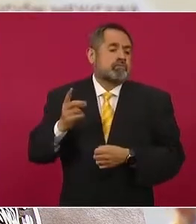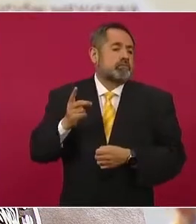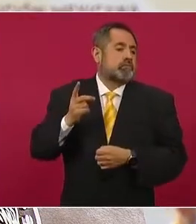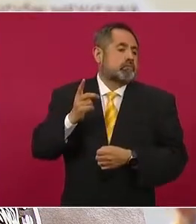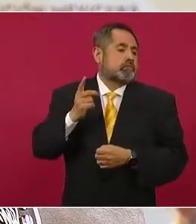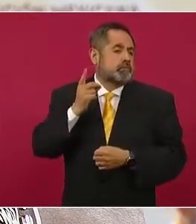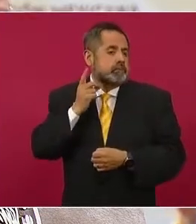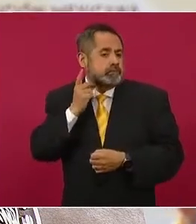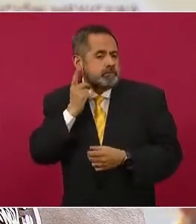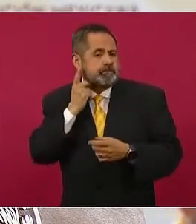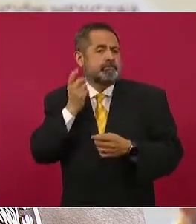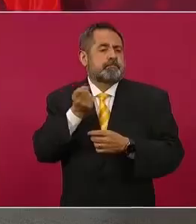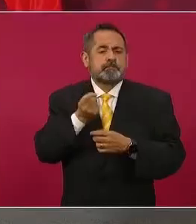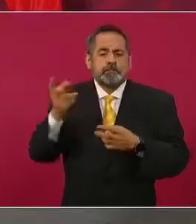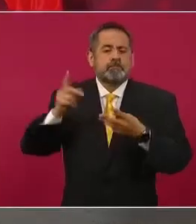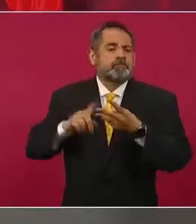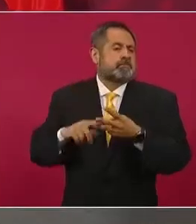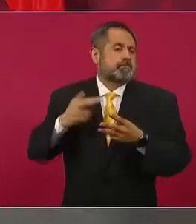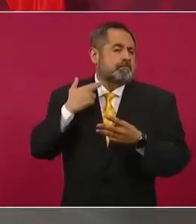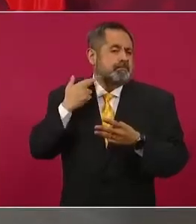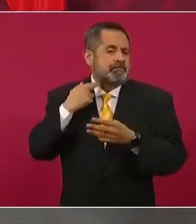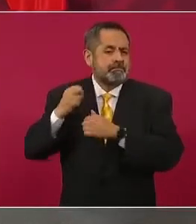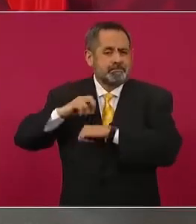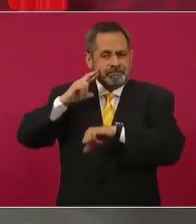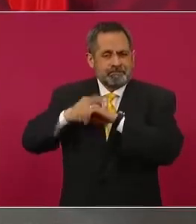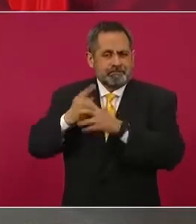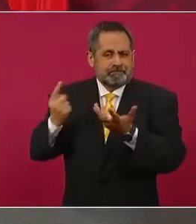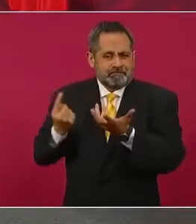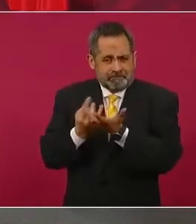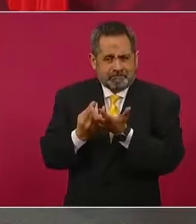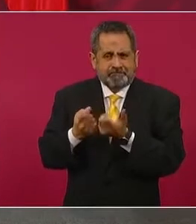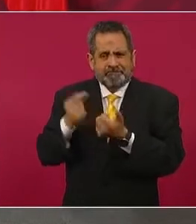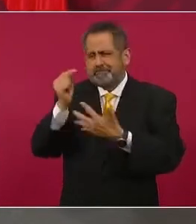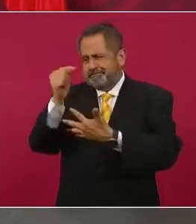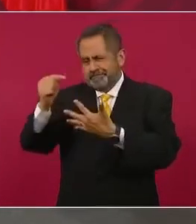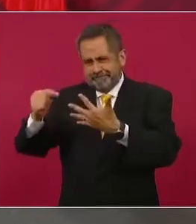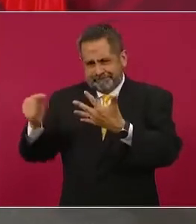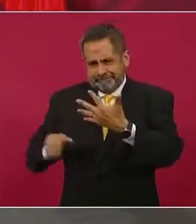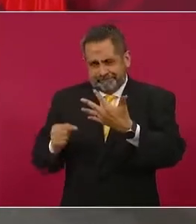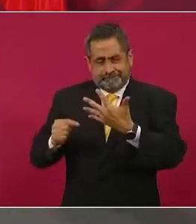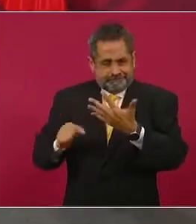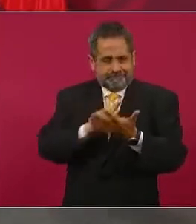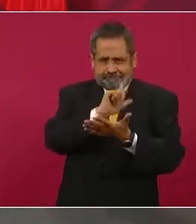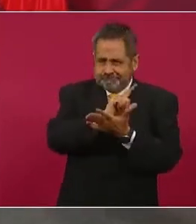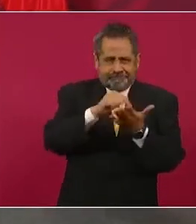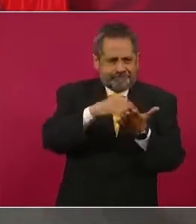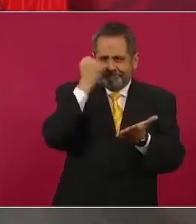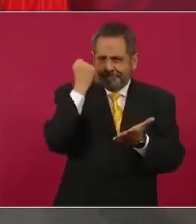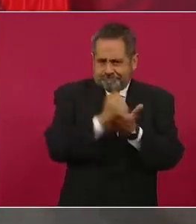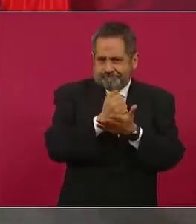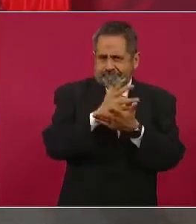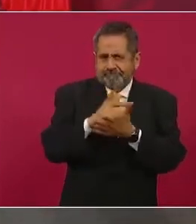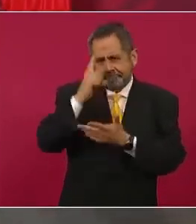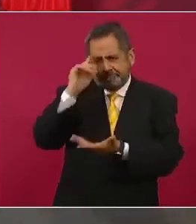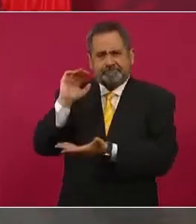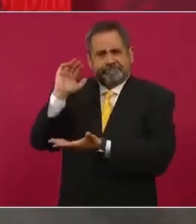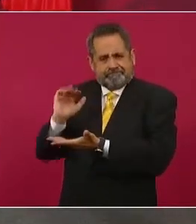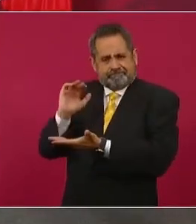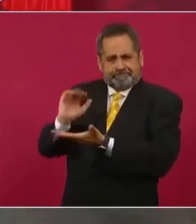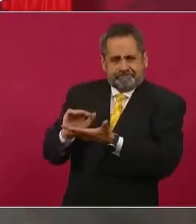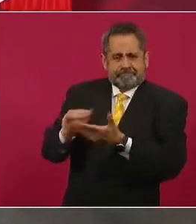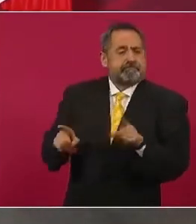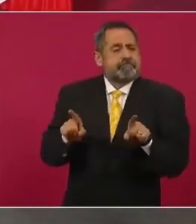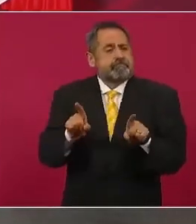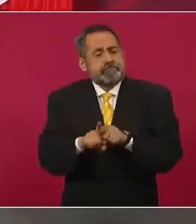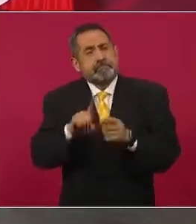y toda una serie de leyes encaminadas a seguir los postulados